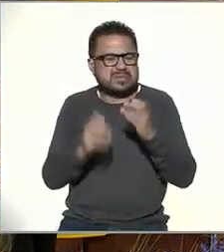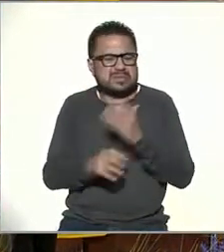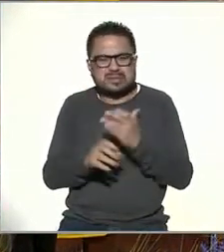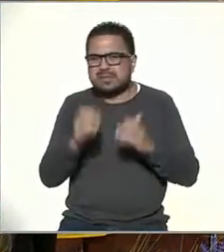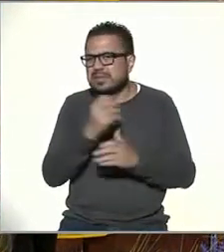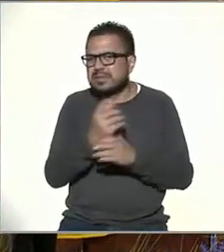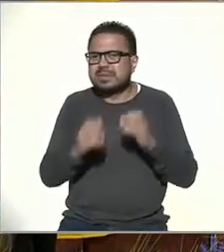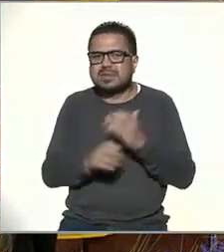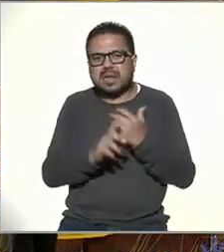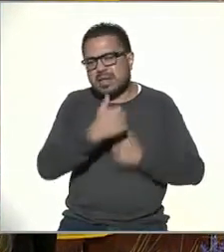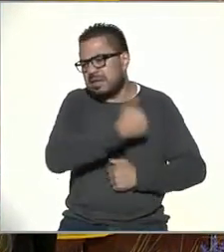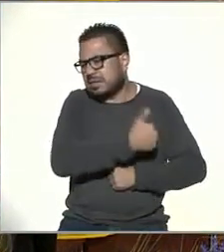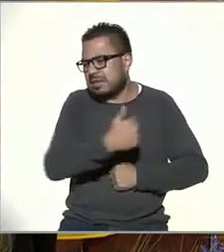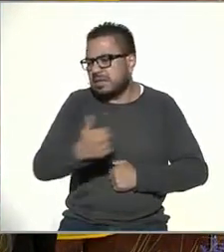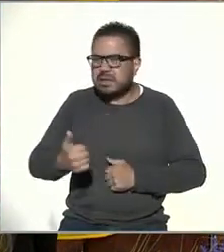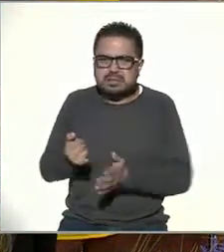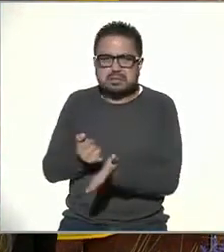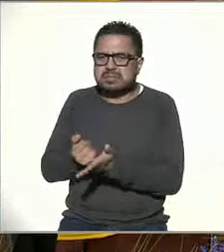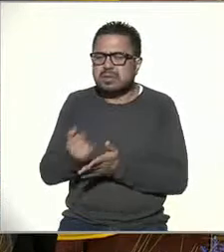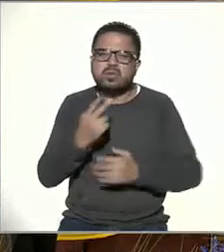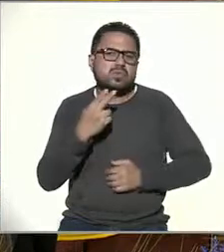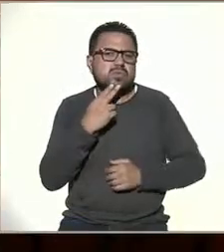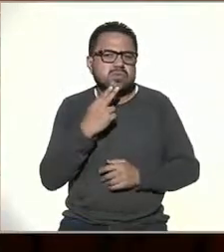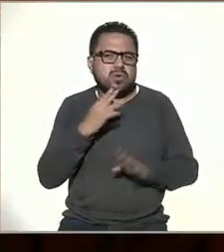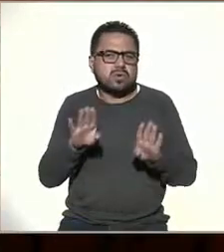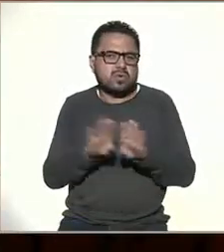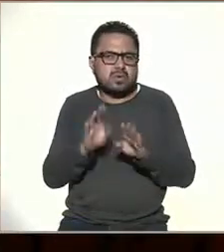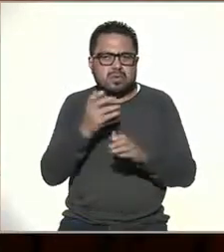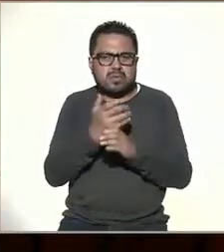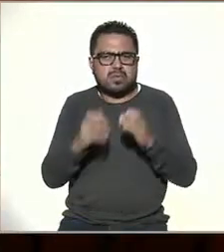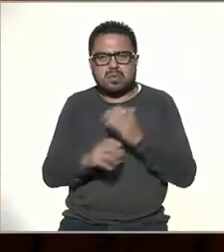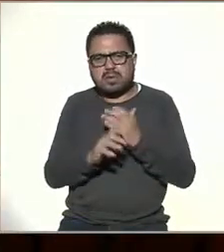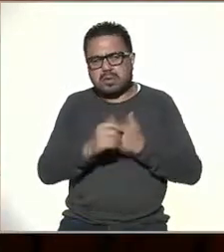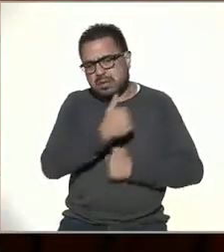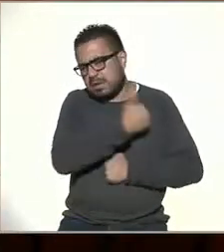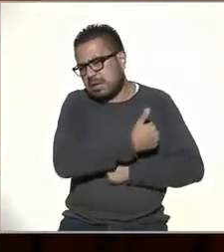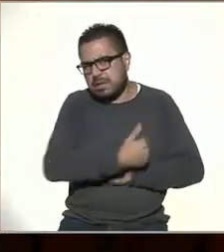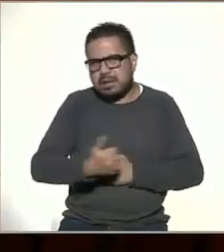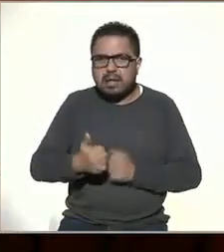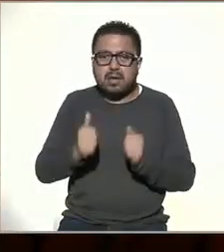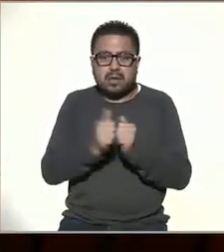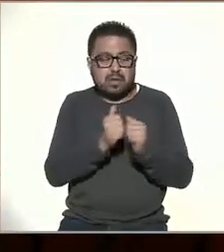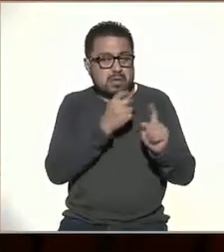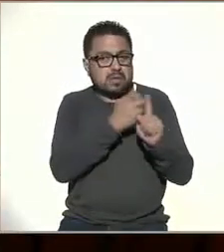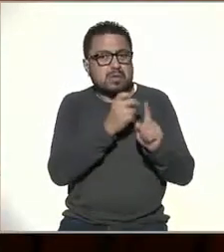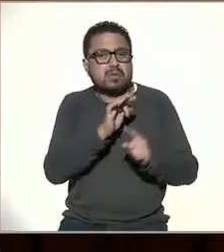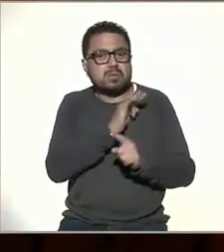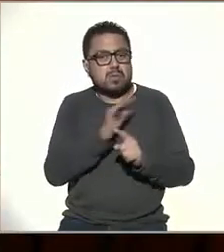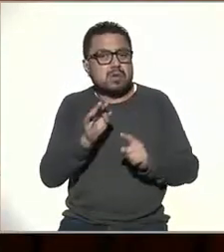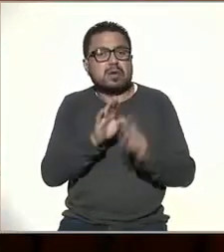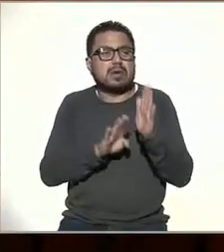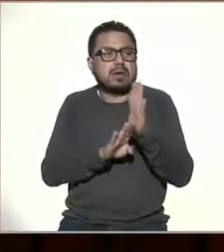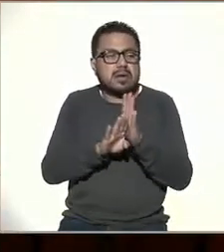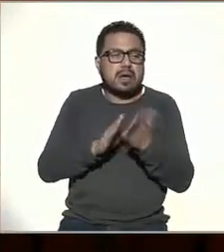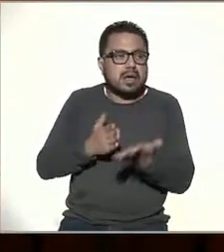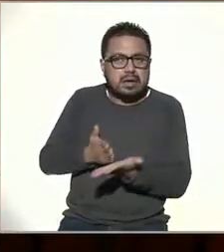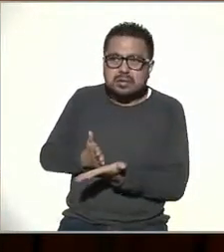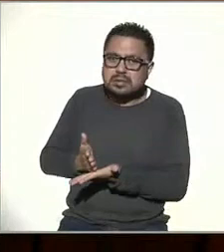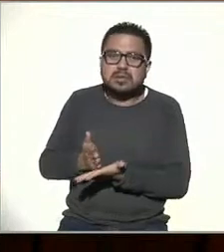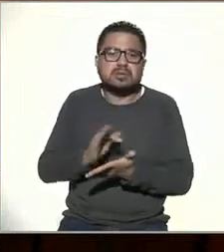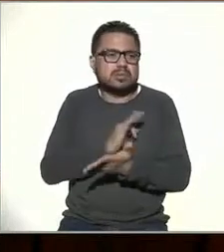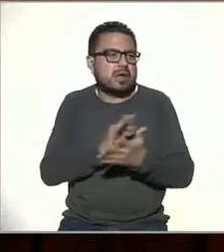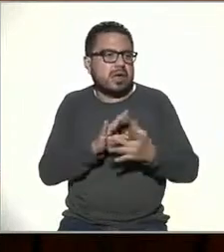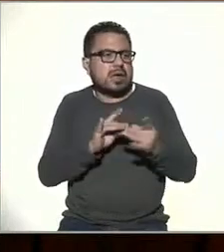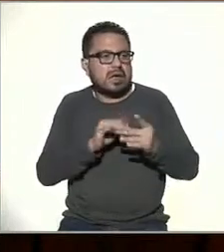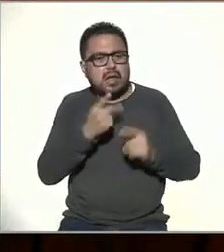decidiendo cada uno qué uso quiere hacer esas cosas. Y en base a eso, pues podemos crecer, podemos acceder, Podemos hablar